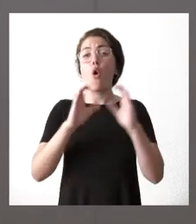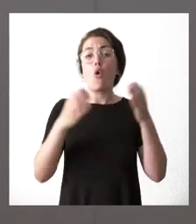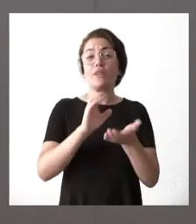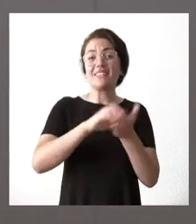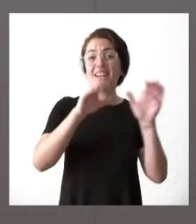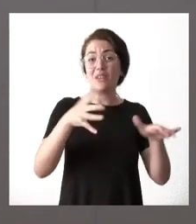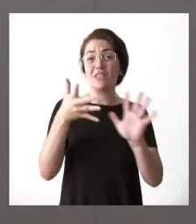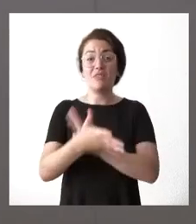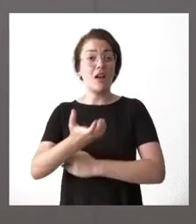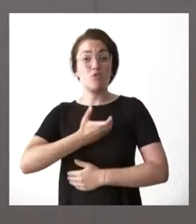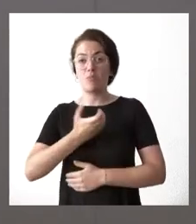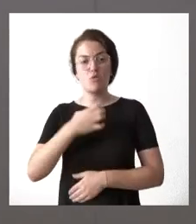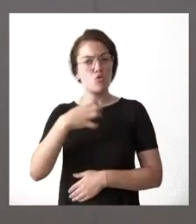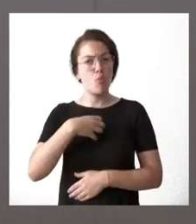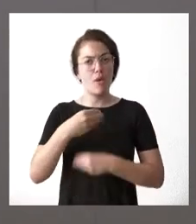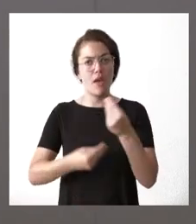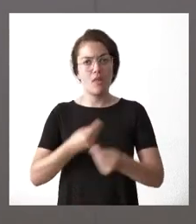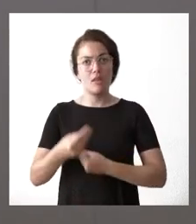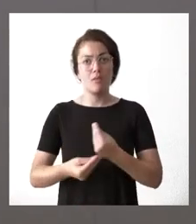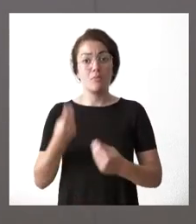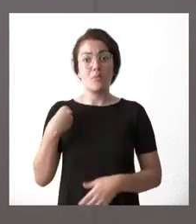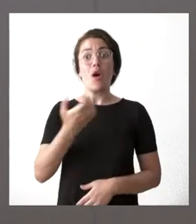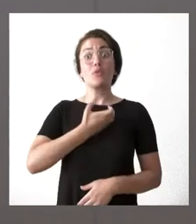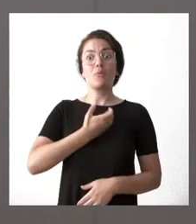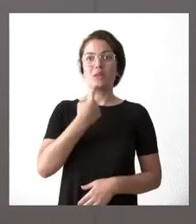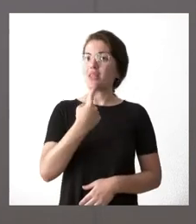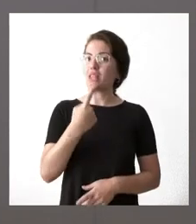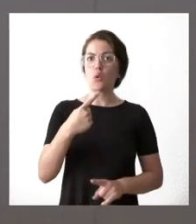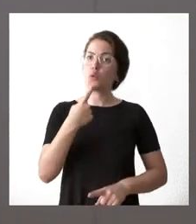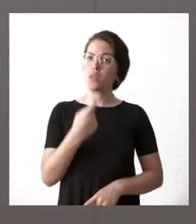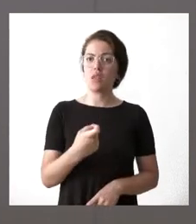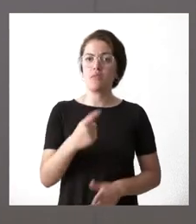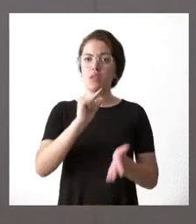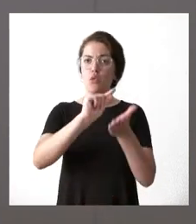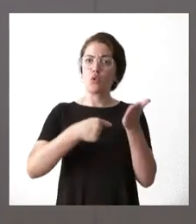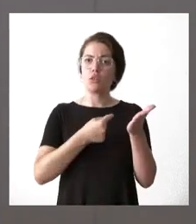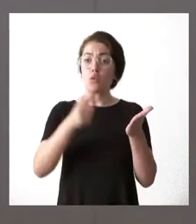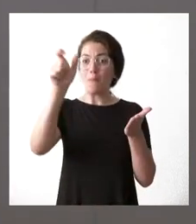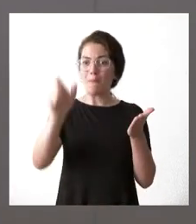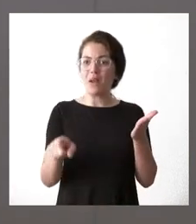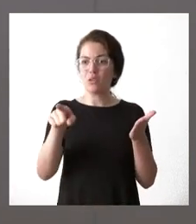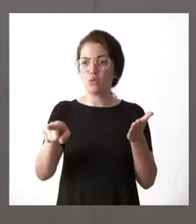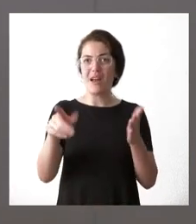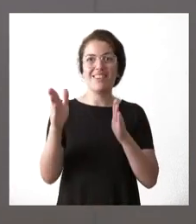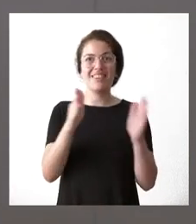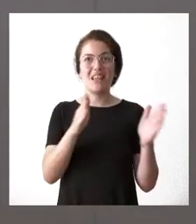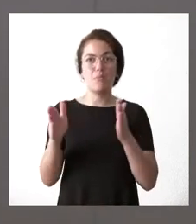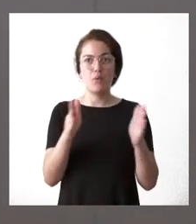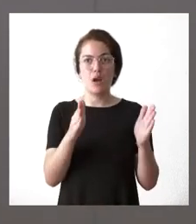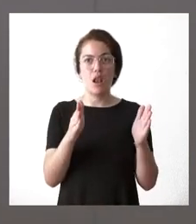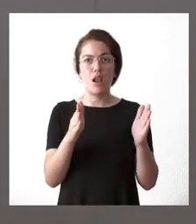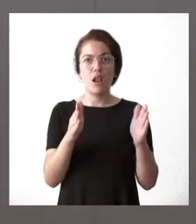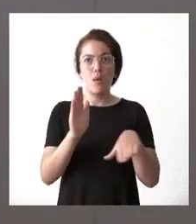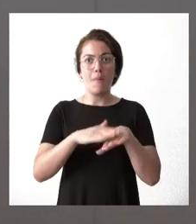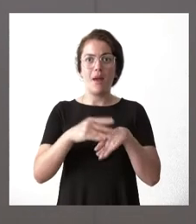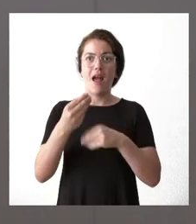y los propios ayuntamientos nos planteaban también la dificultad que tenían de contratar alguna persona de carácter temporal a través de estas líneas